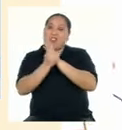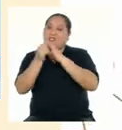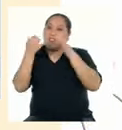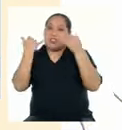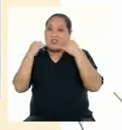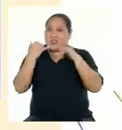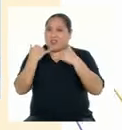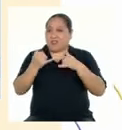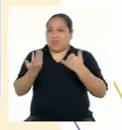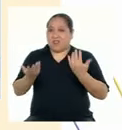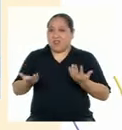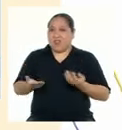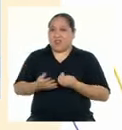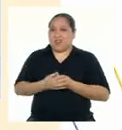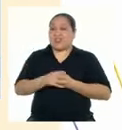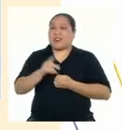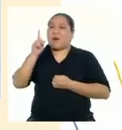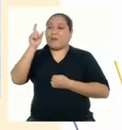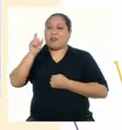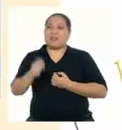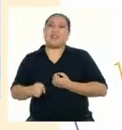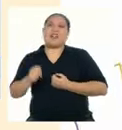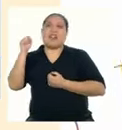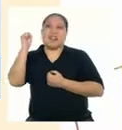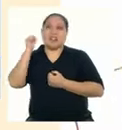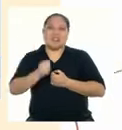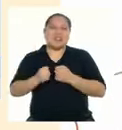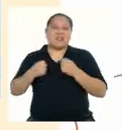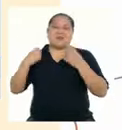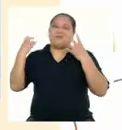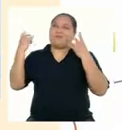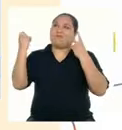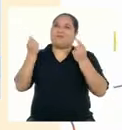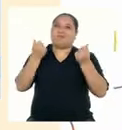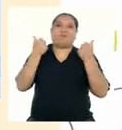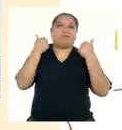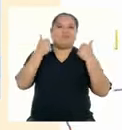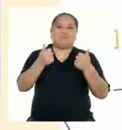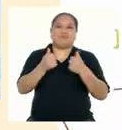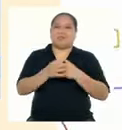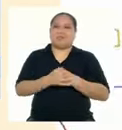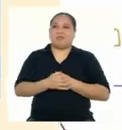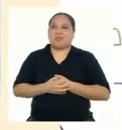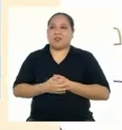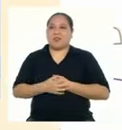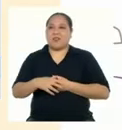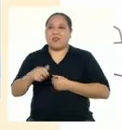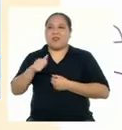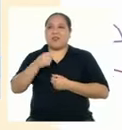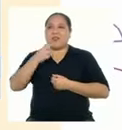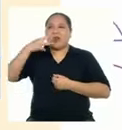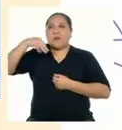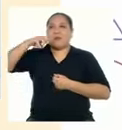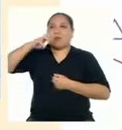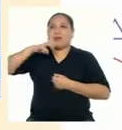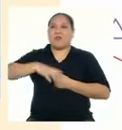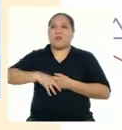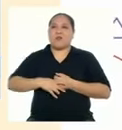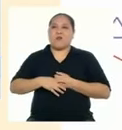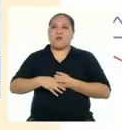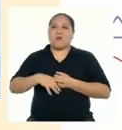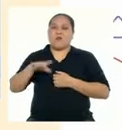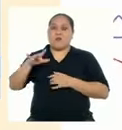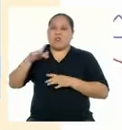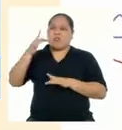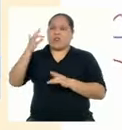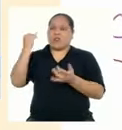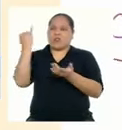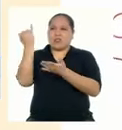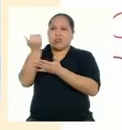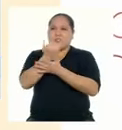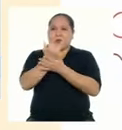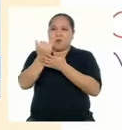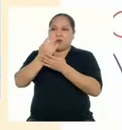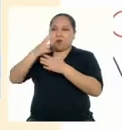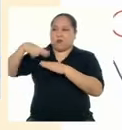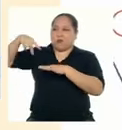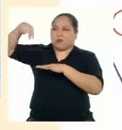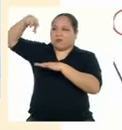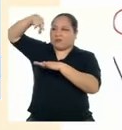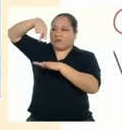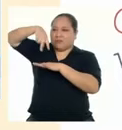En contraposición con quienes la rompen También otra metáfora En fantásticos dibujos bailados Y